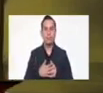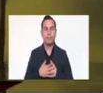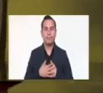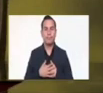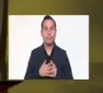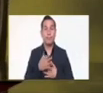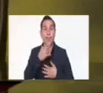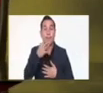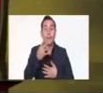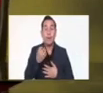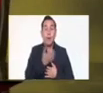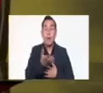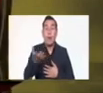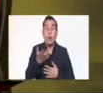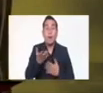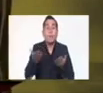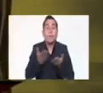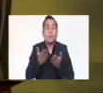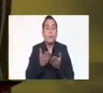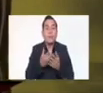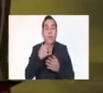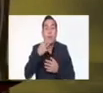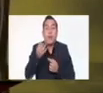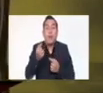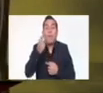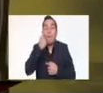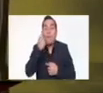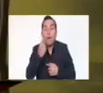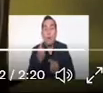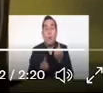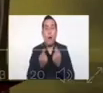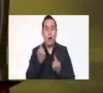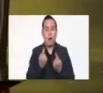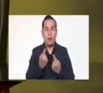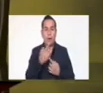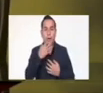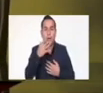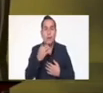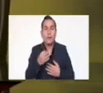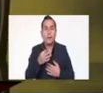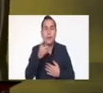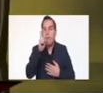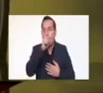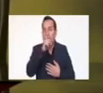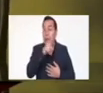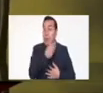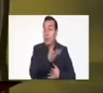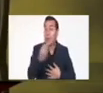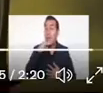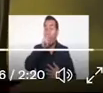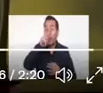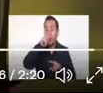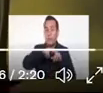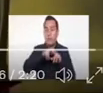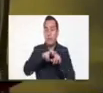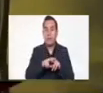Y entonces muchos caballitos de batalla se le han caído a la oposición y se les caen particularmente porque son falsos o